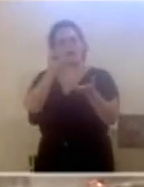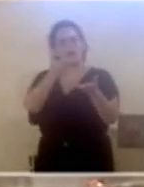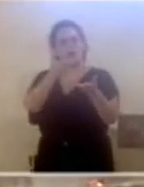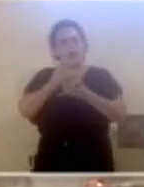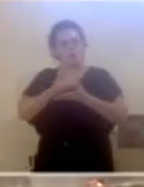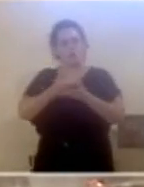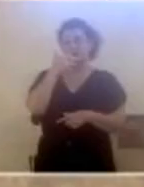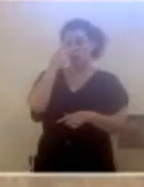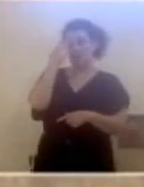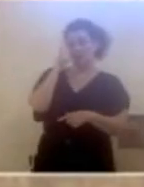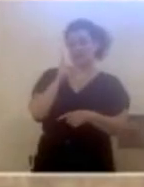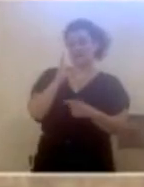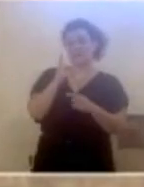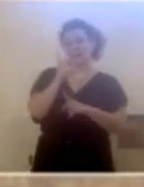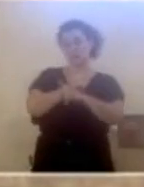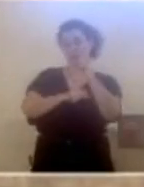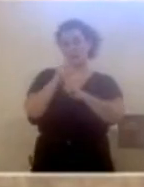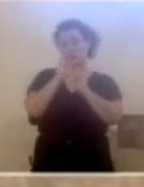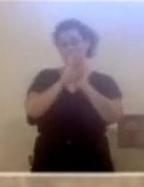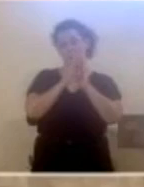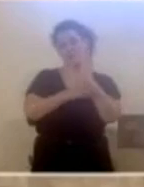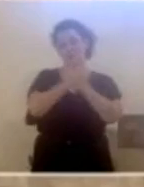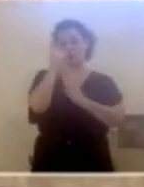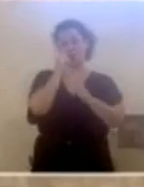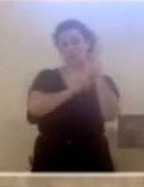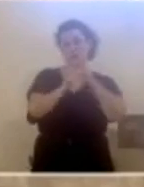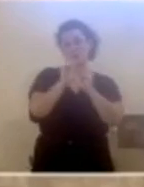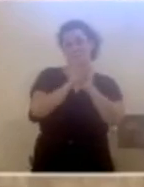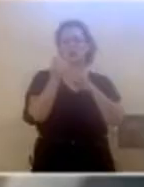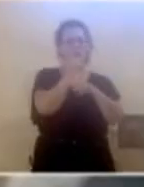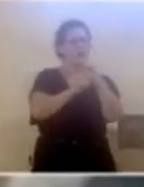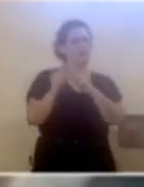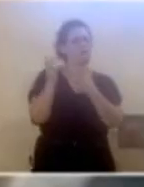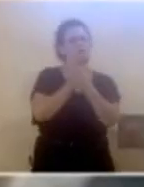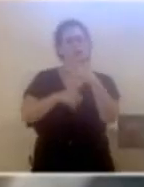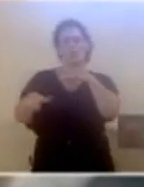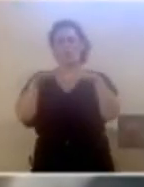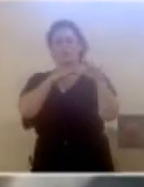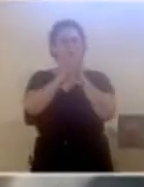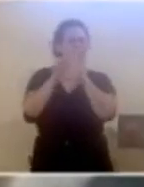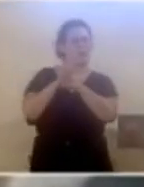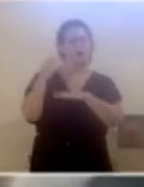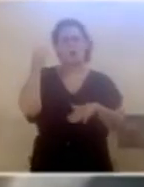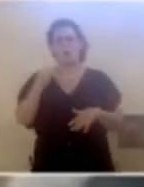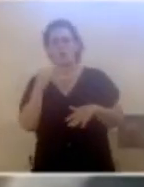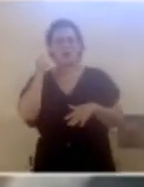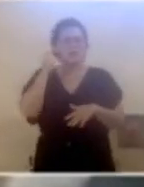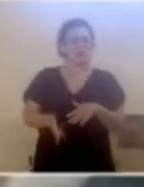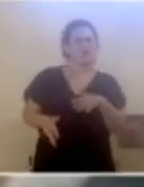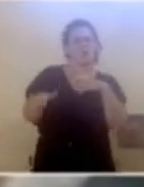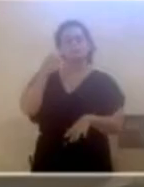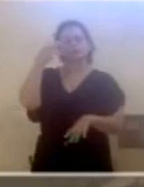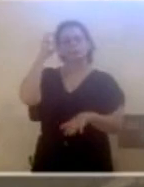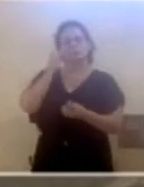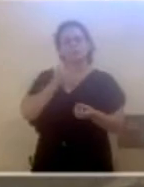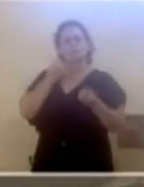de su mano. Los objetivos del nuevo reglamento incluye asesorar a los diferentes órganos del ayuntamiento y debatir y